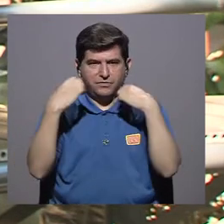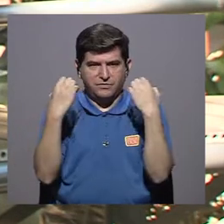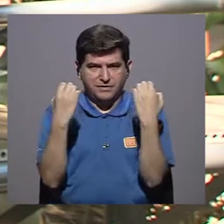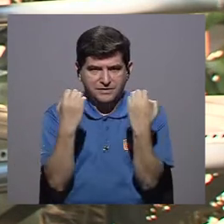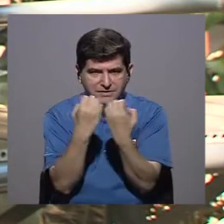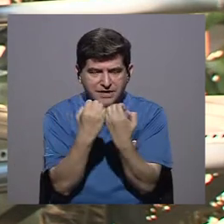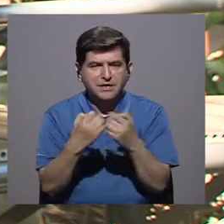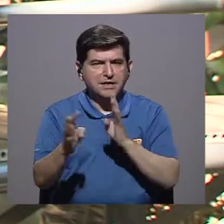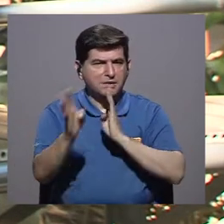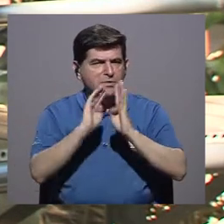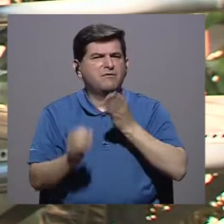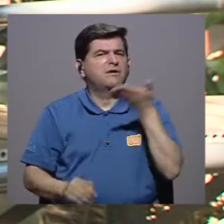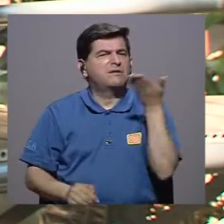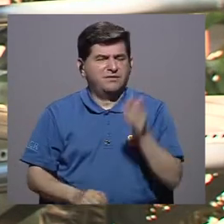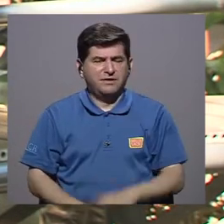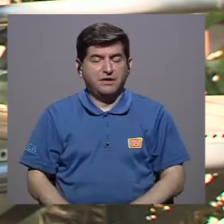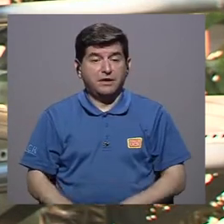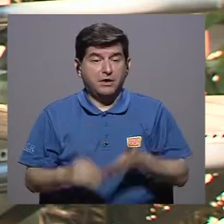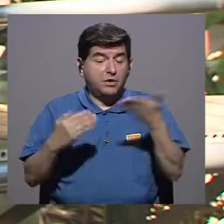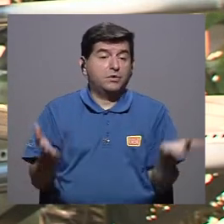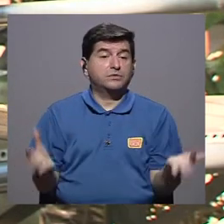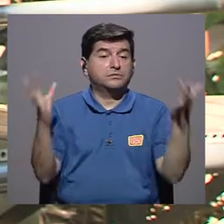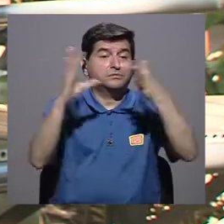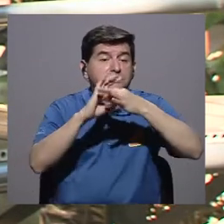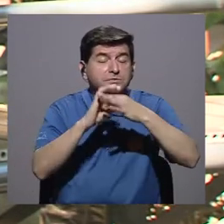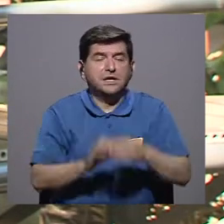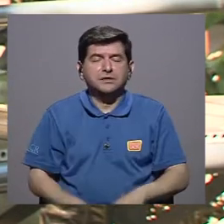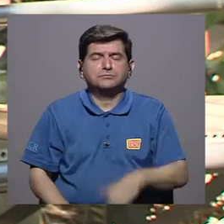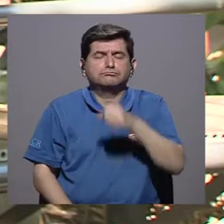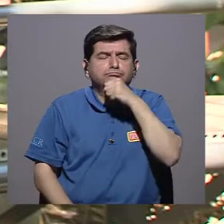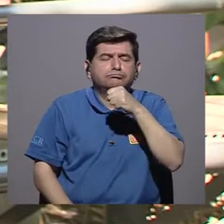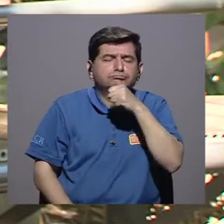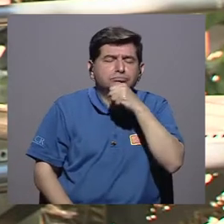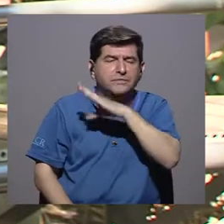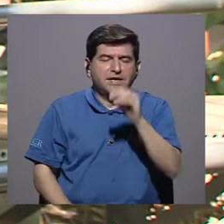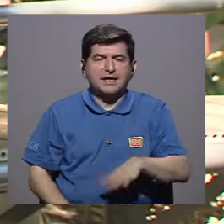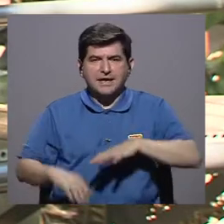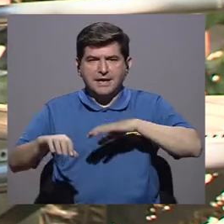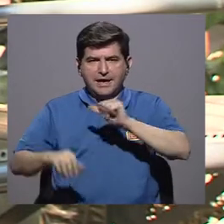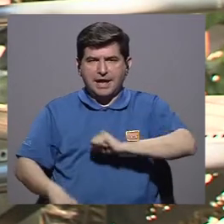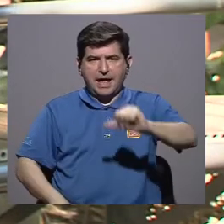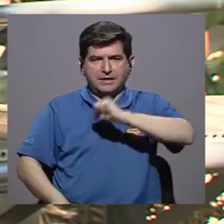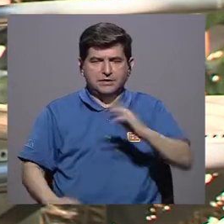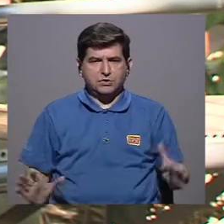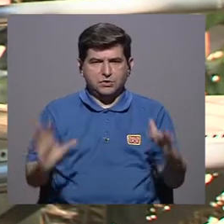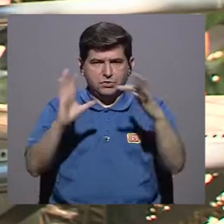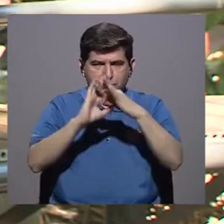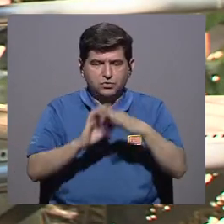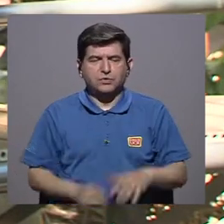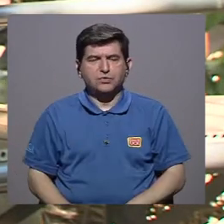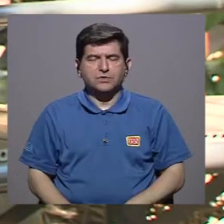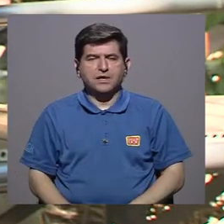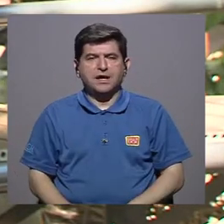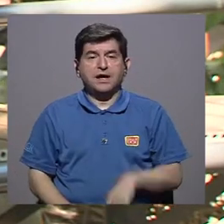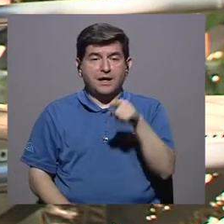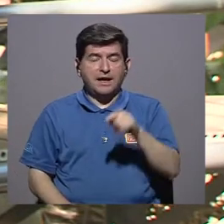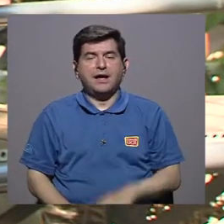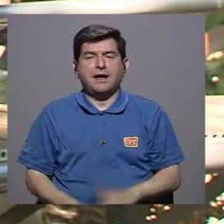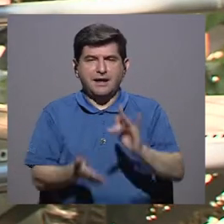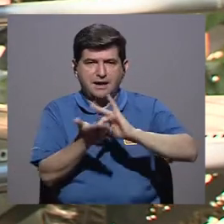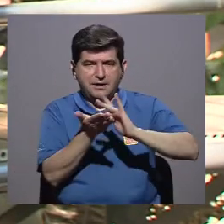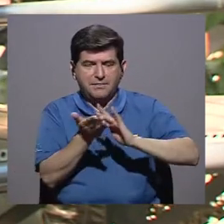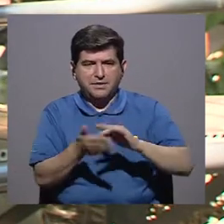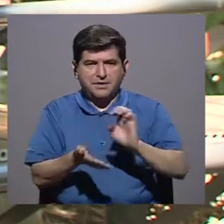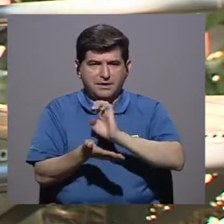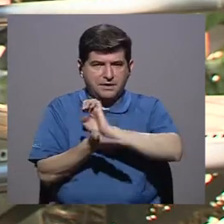quienes nos hablaron acerca de aspectos relacionados con el envejecimiento y de las actitudes con respecto a los anticonceptivos de